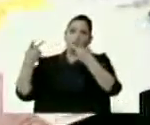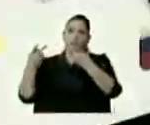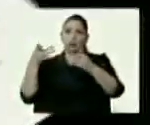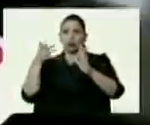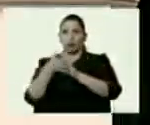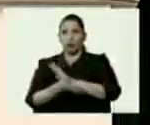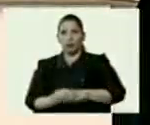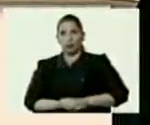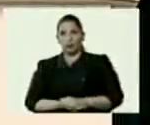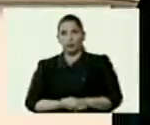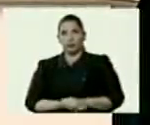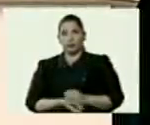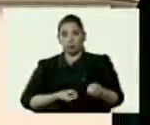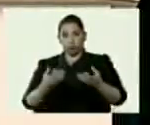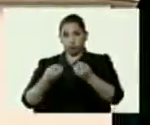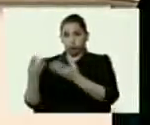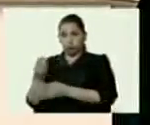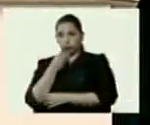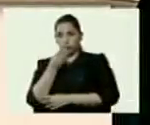provisión de alimento.